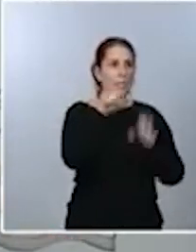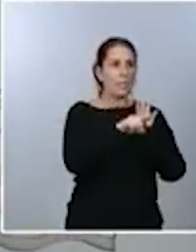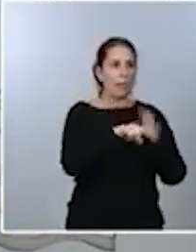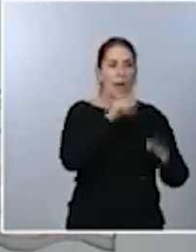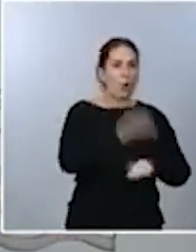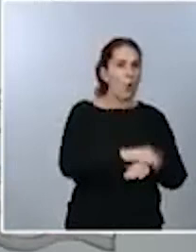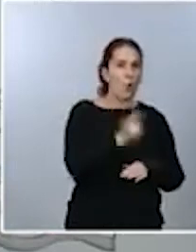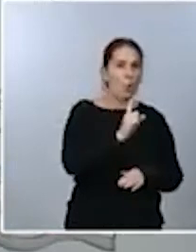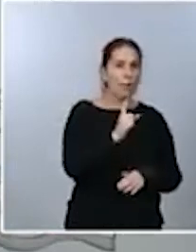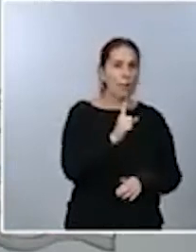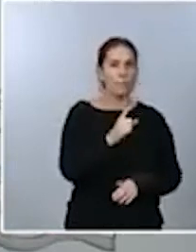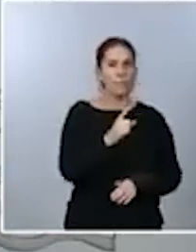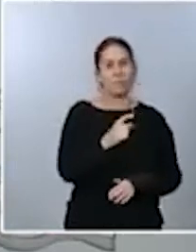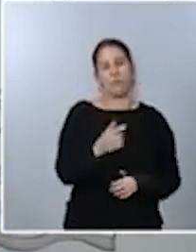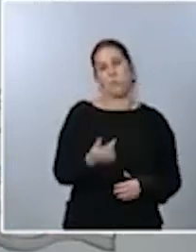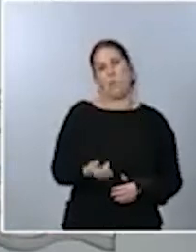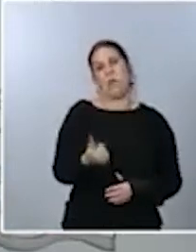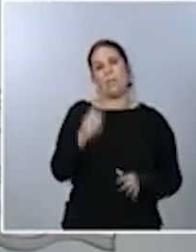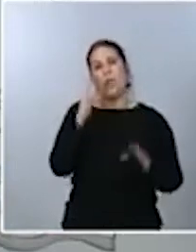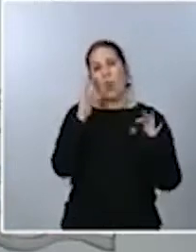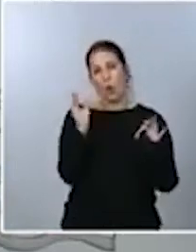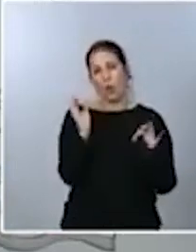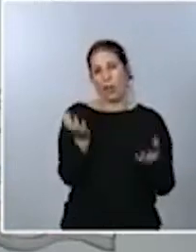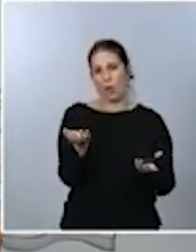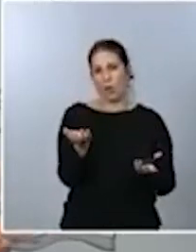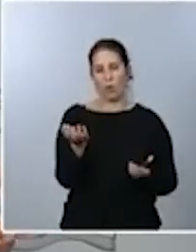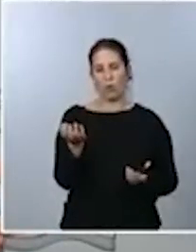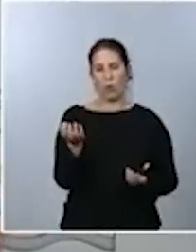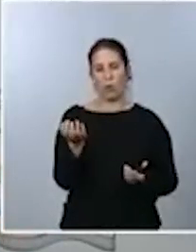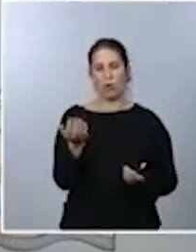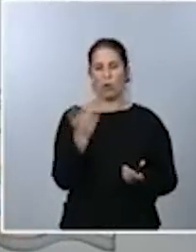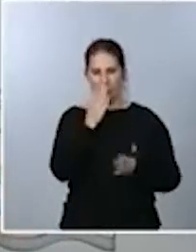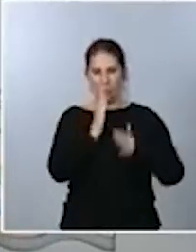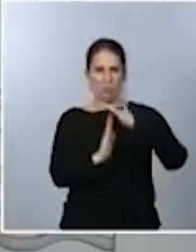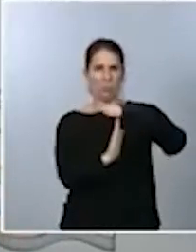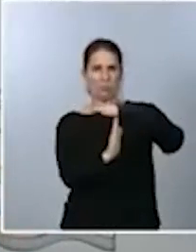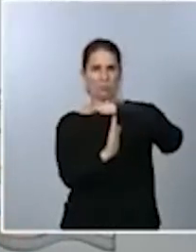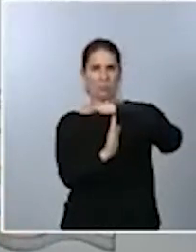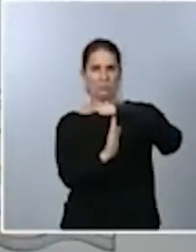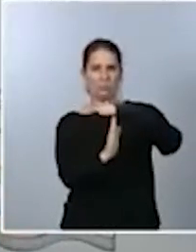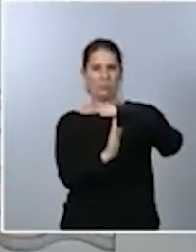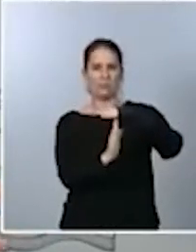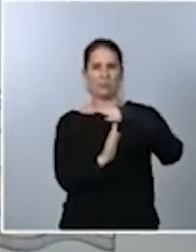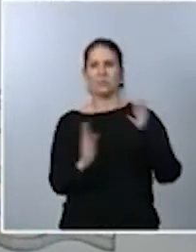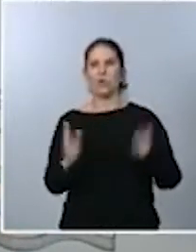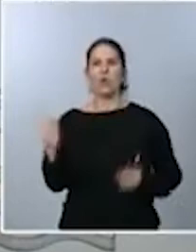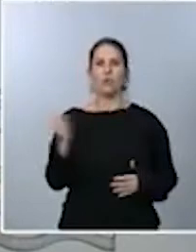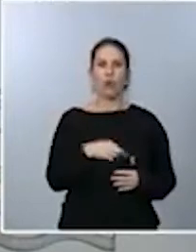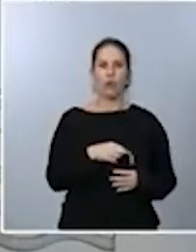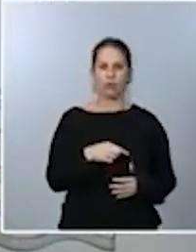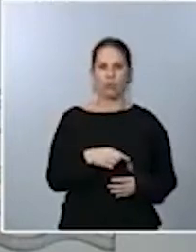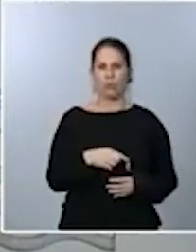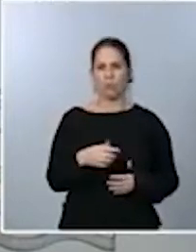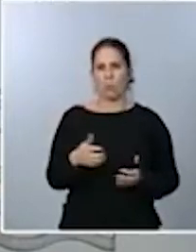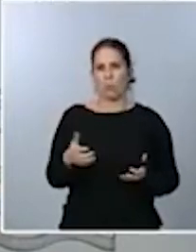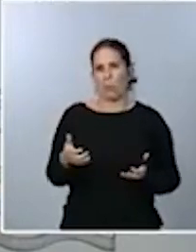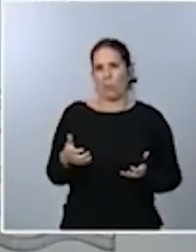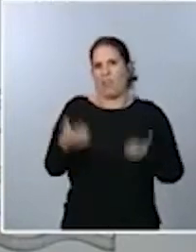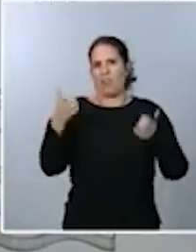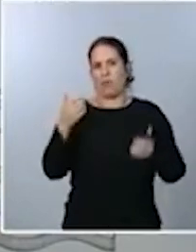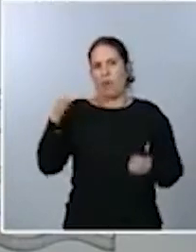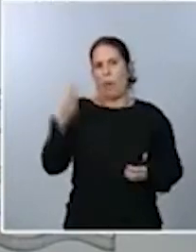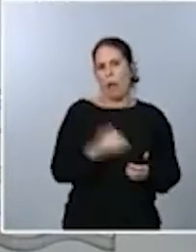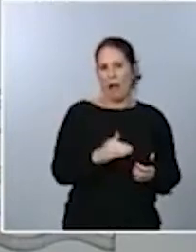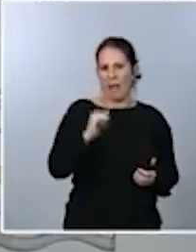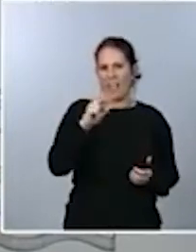más sensato, mucho más sano el que se haga un paréntesis en la aplicación de la directiva y que todos podamos beneficiarnos de esa bajada del IVA